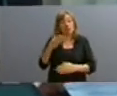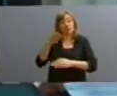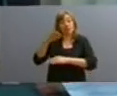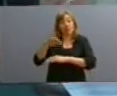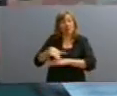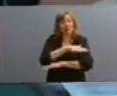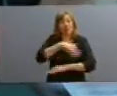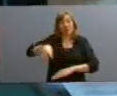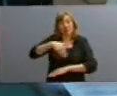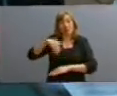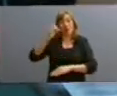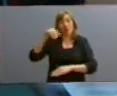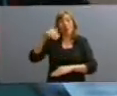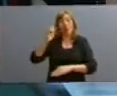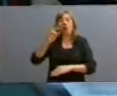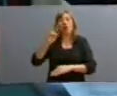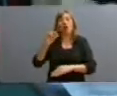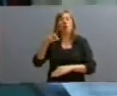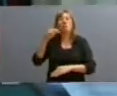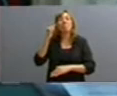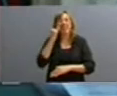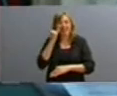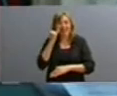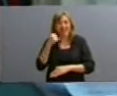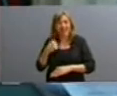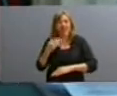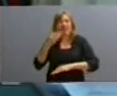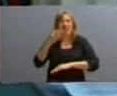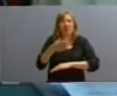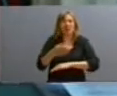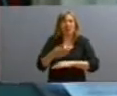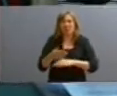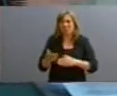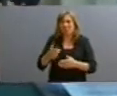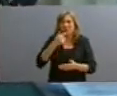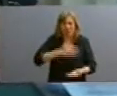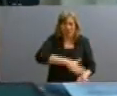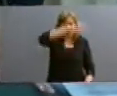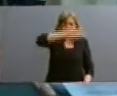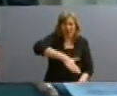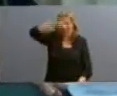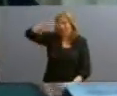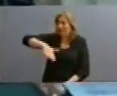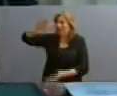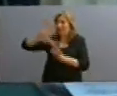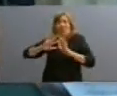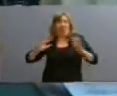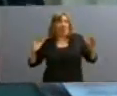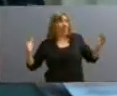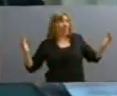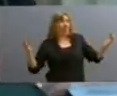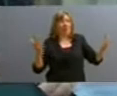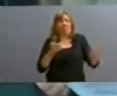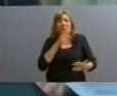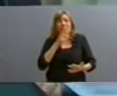Comodoro Pi, con, no sé, habría 80, 90, 30, 100 cuerpos del expediente, que yo creo que los hizo para impresionarnos, como si pudiera